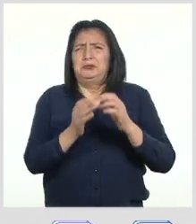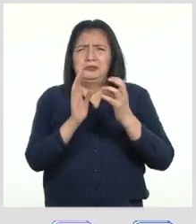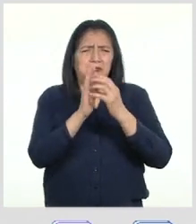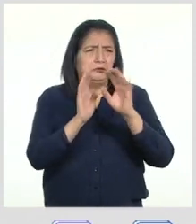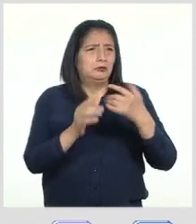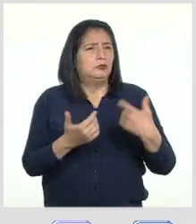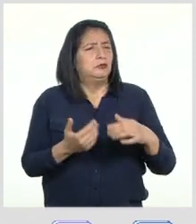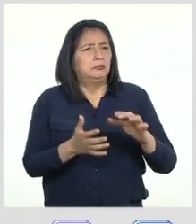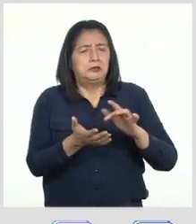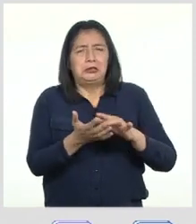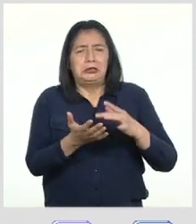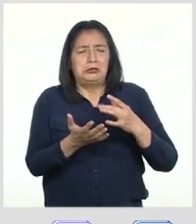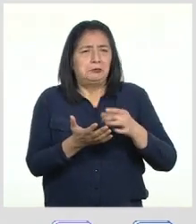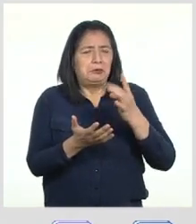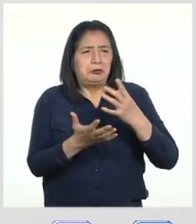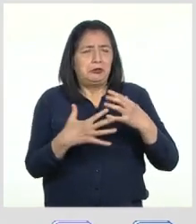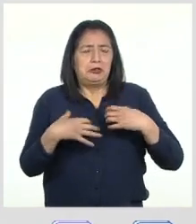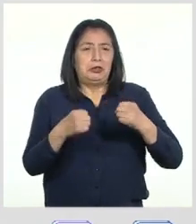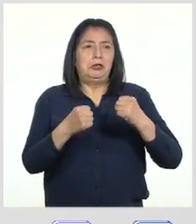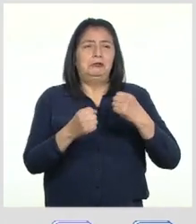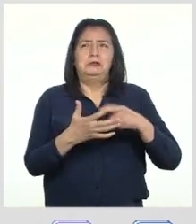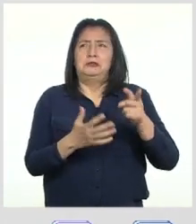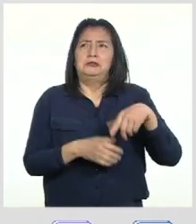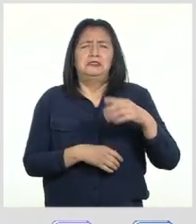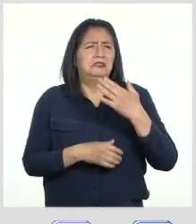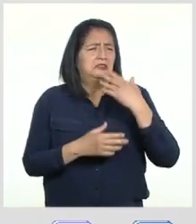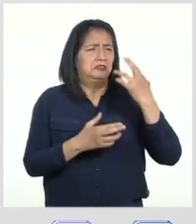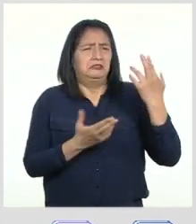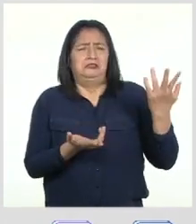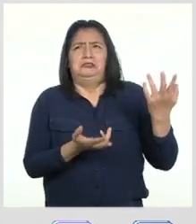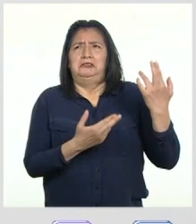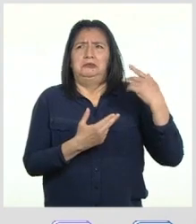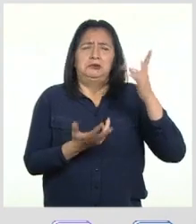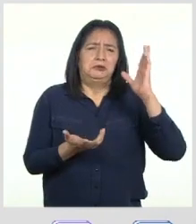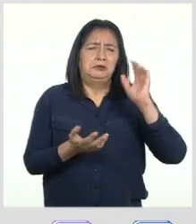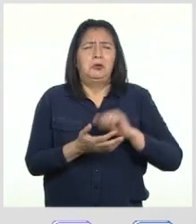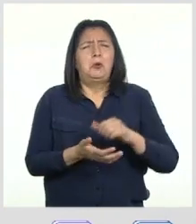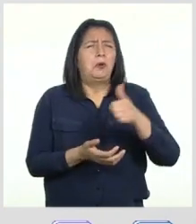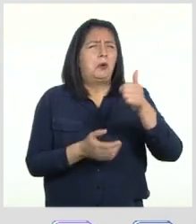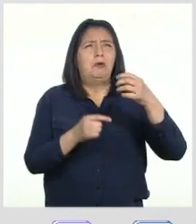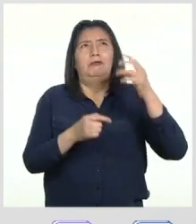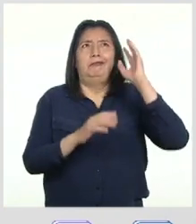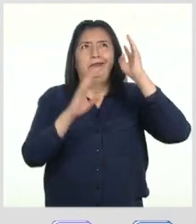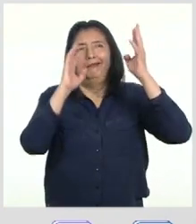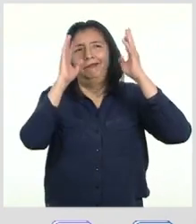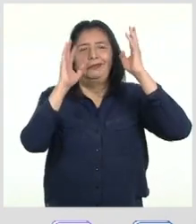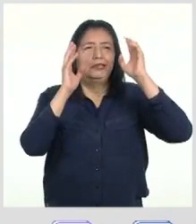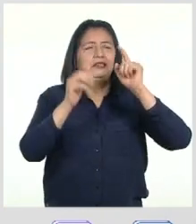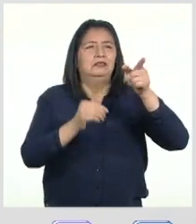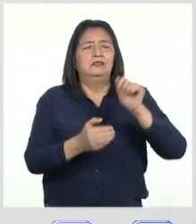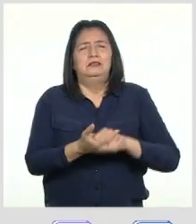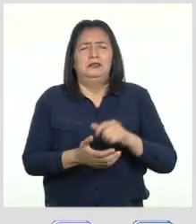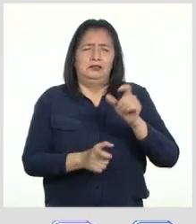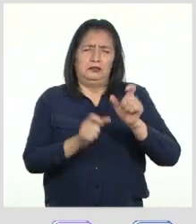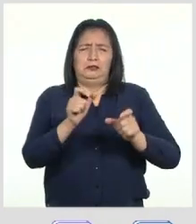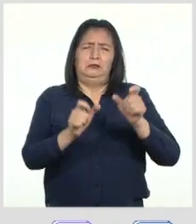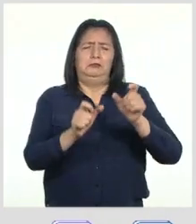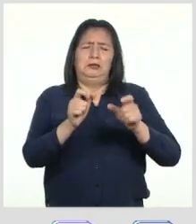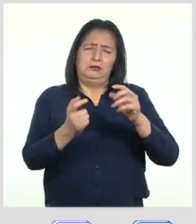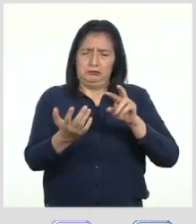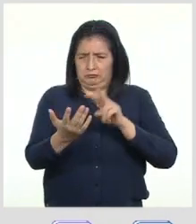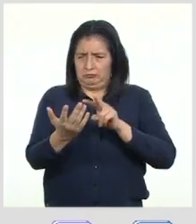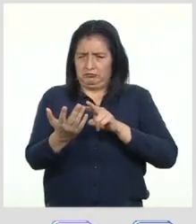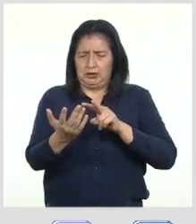milagrosas y teorías de quién es responsable de crear el virus O muchos otros inventos que solo hacen que las personas